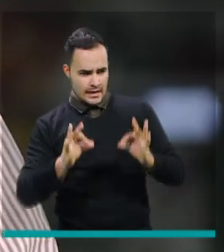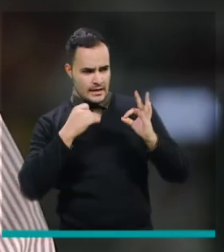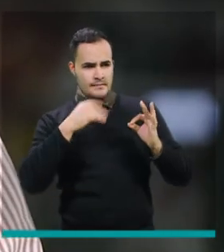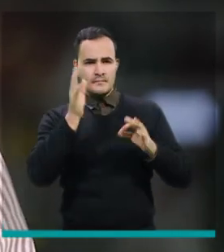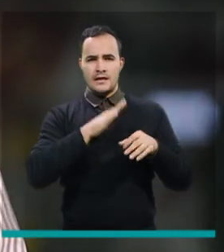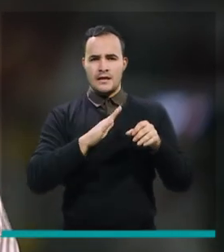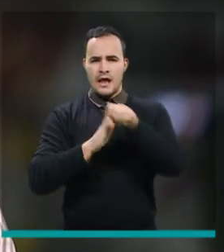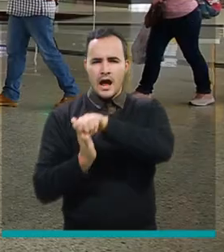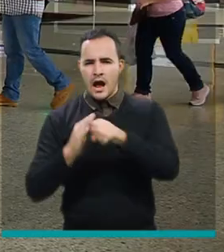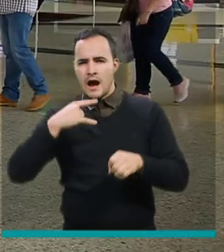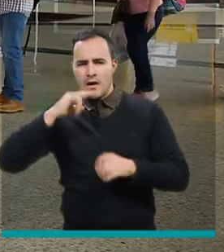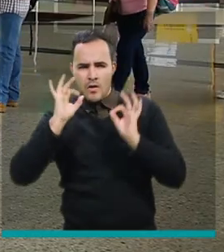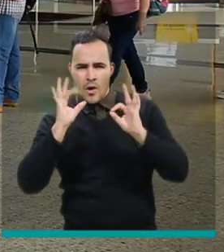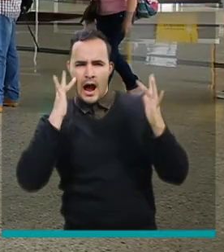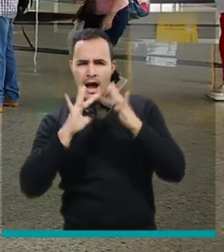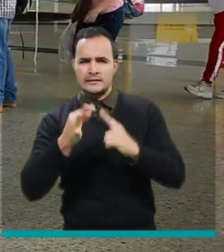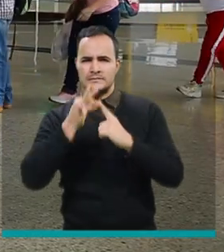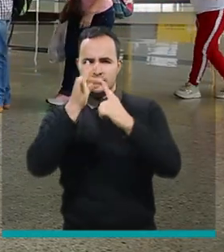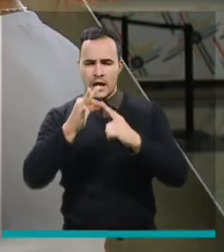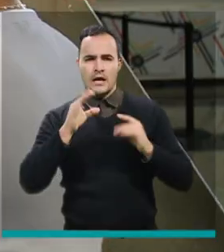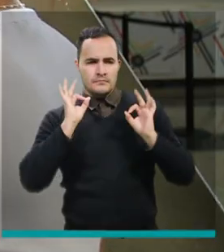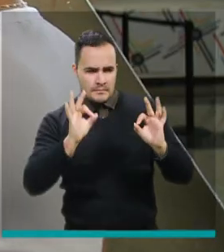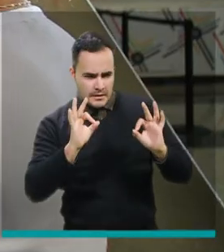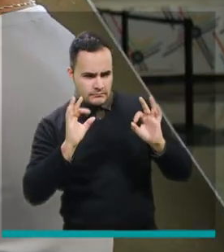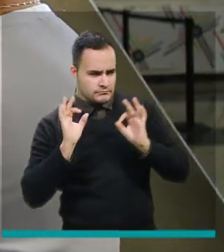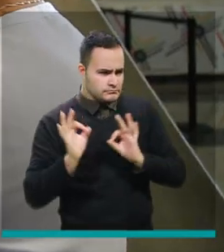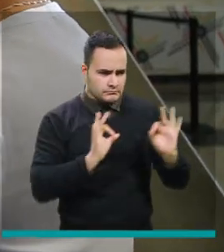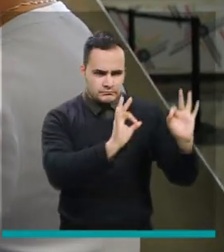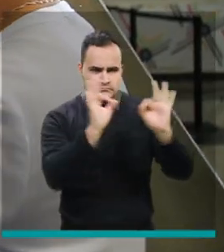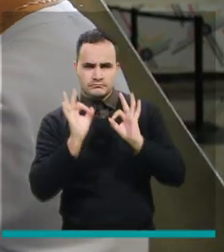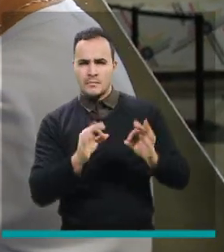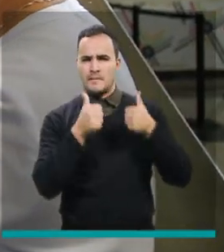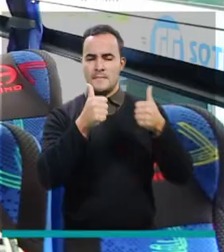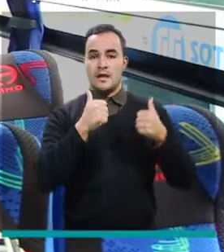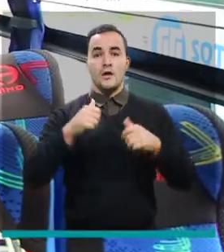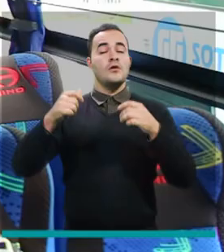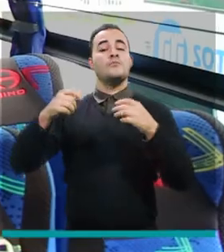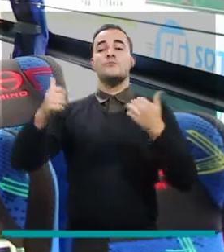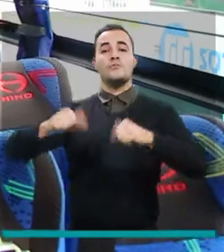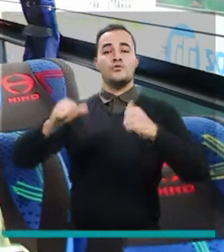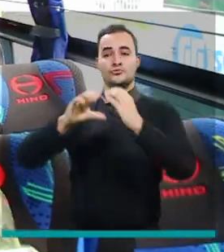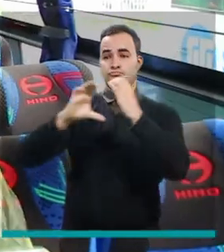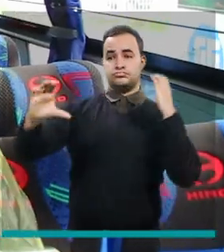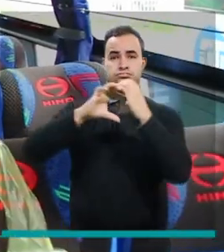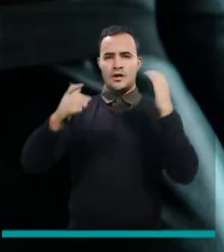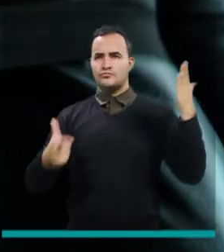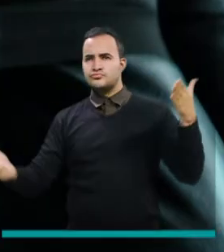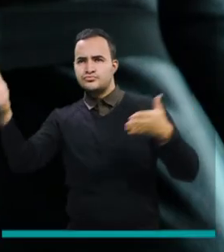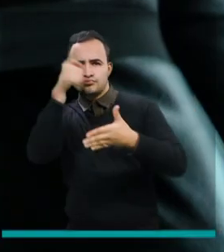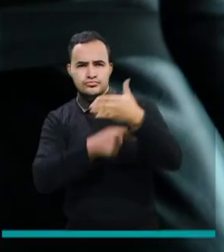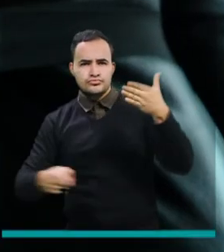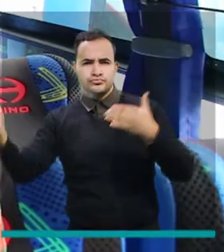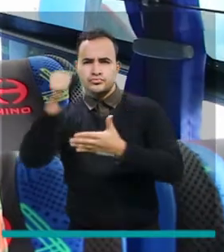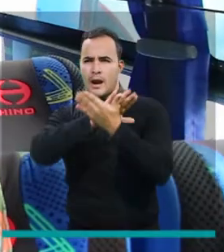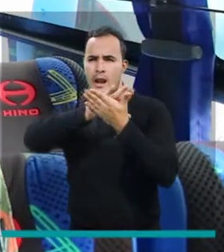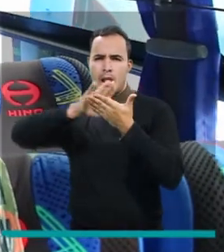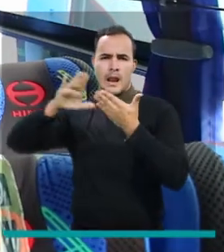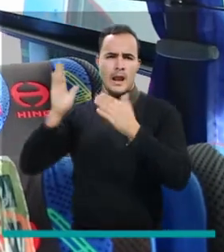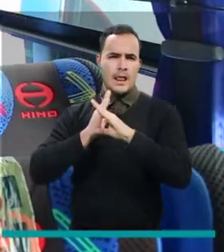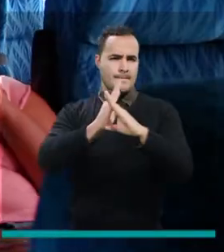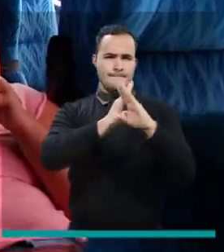recibe además con tamizaje los buses están desinfectados en salida y en regreso